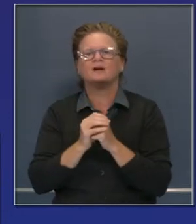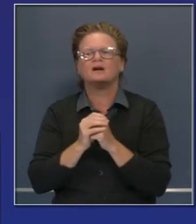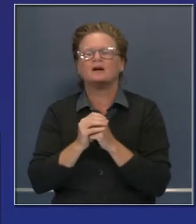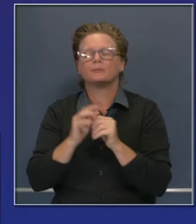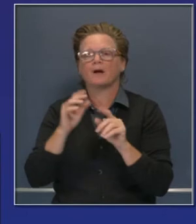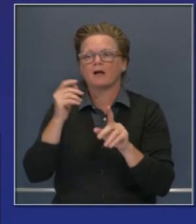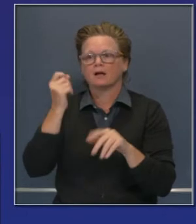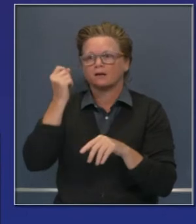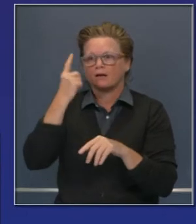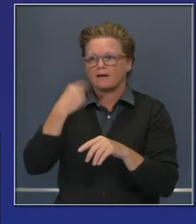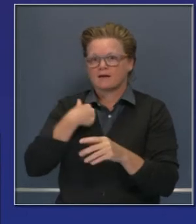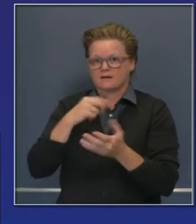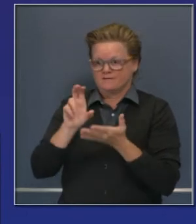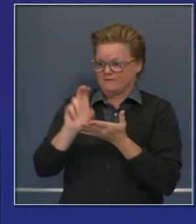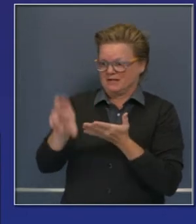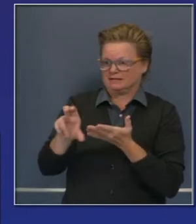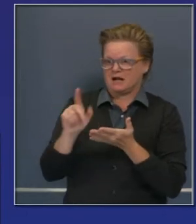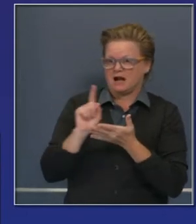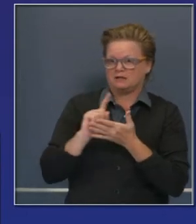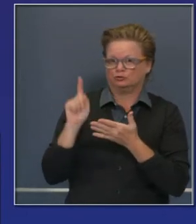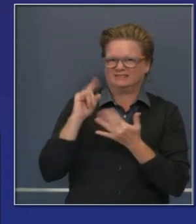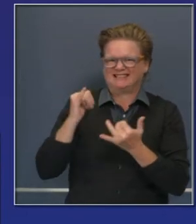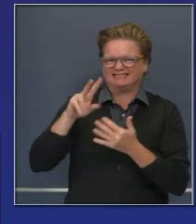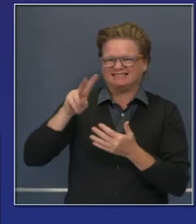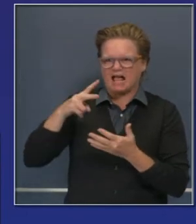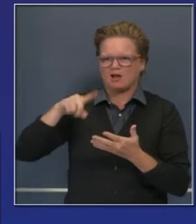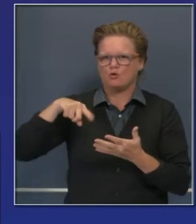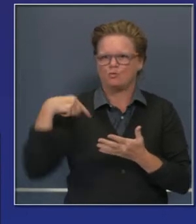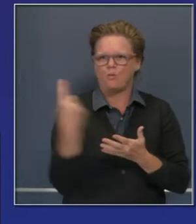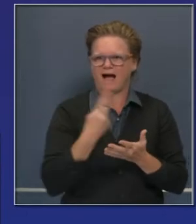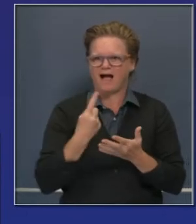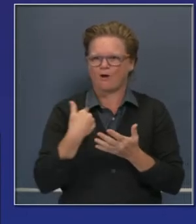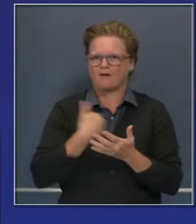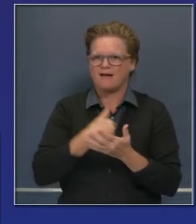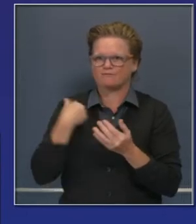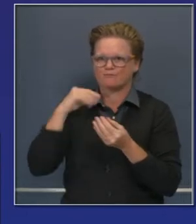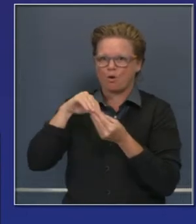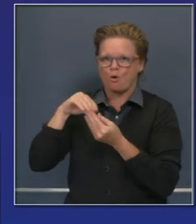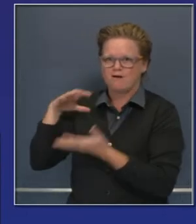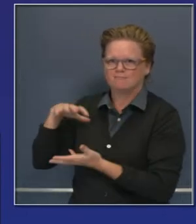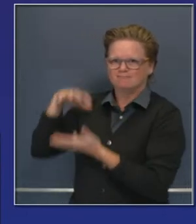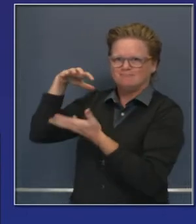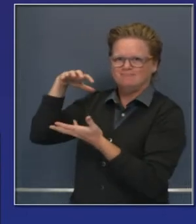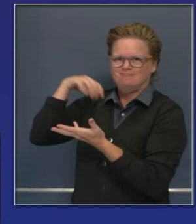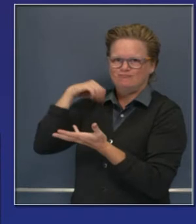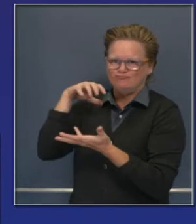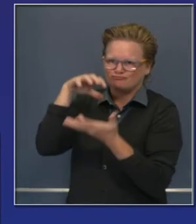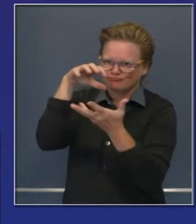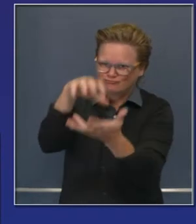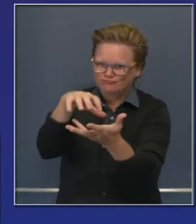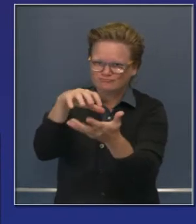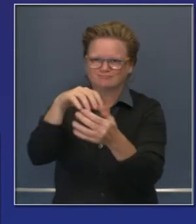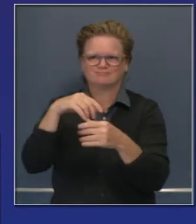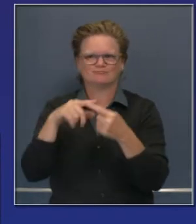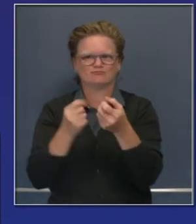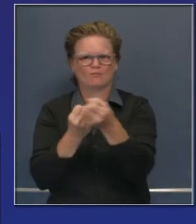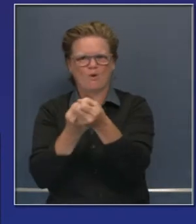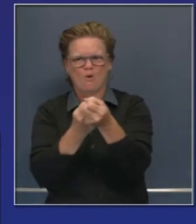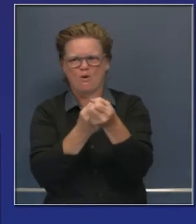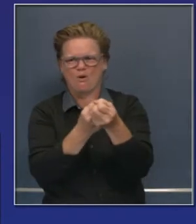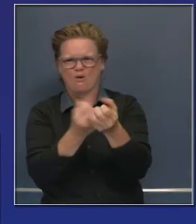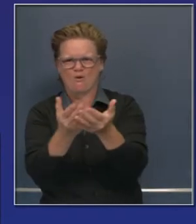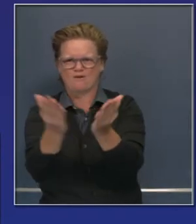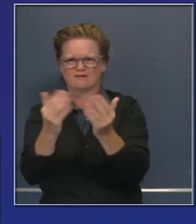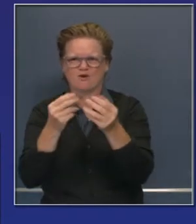anunciamos la segunda ronda de pagos y esto ocurre en un periodo de tiempo